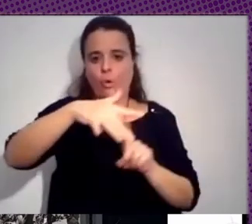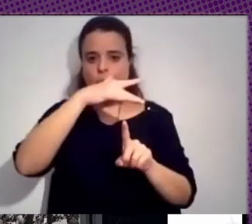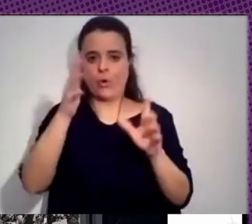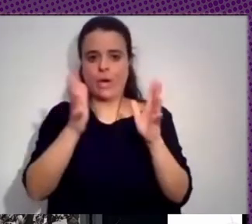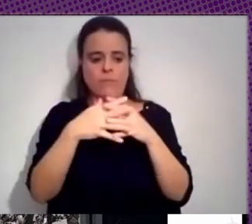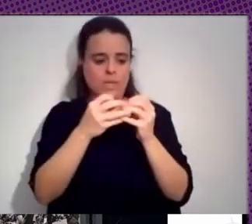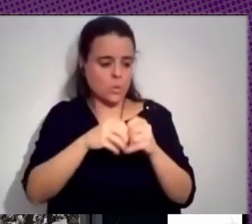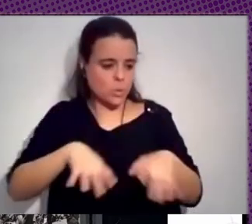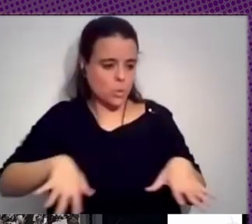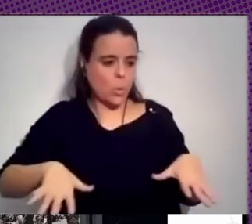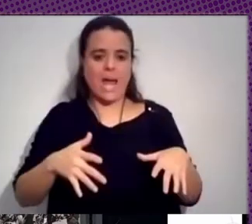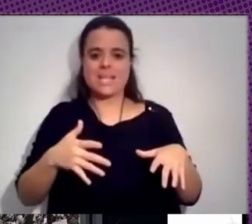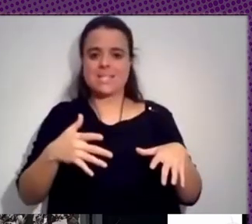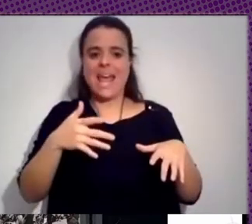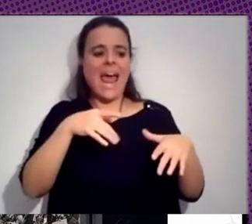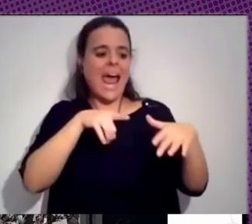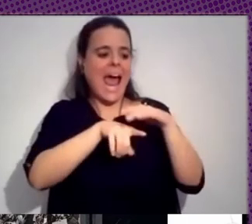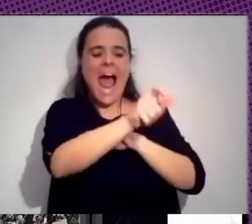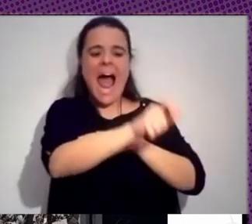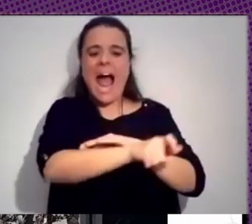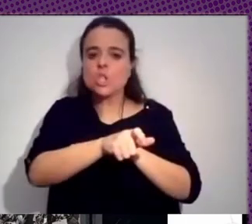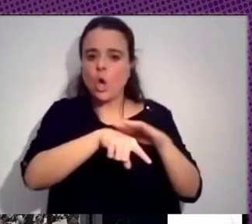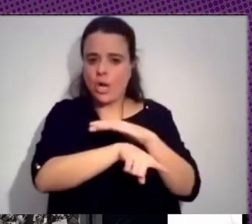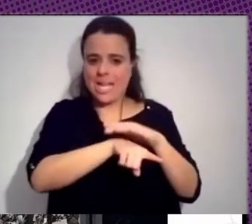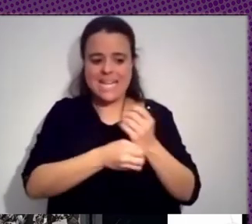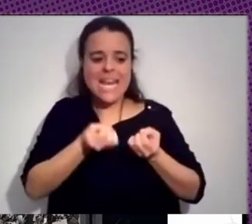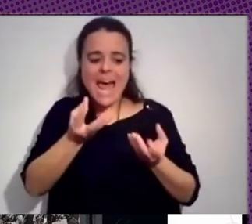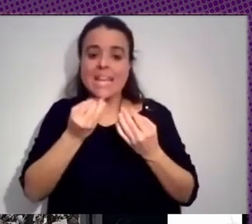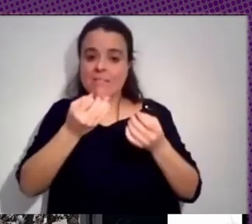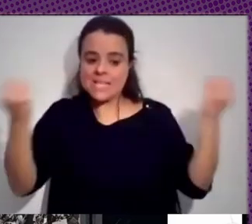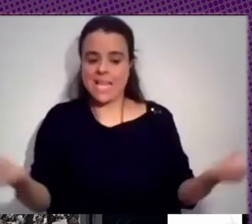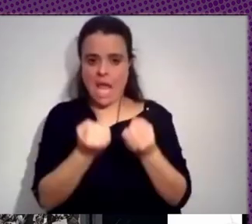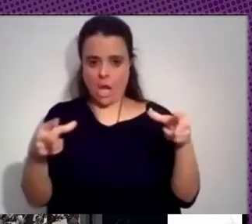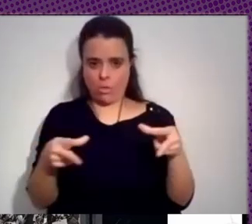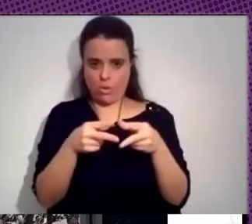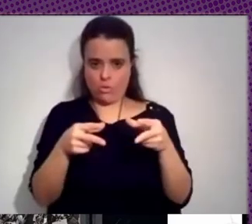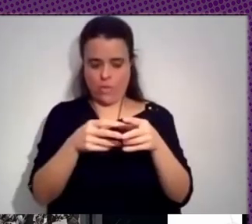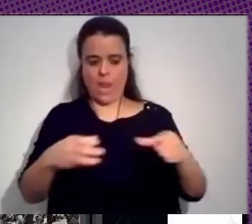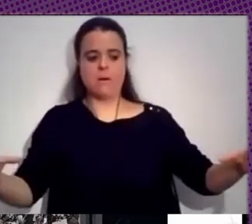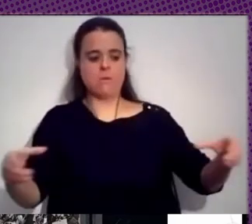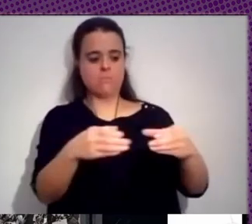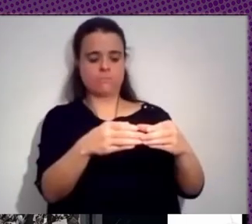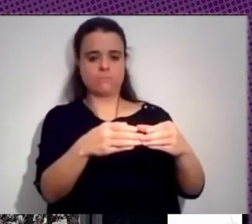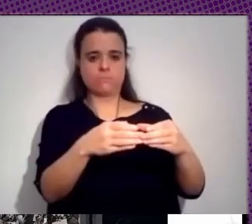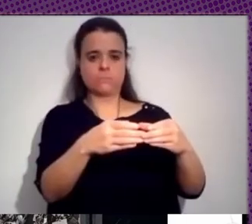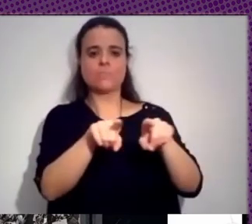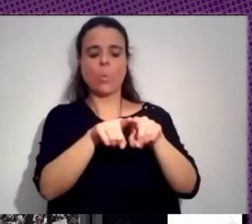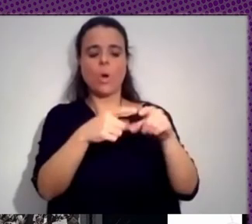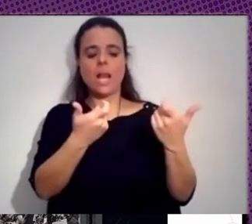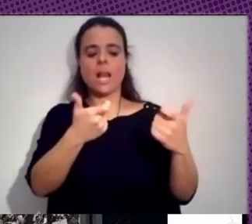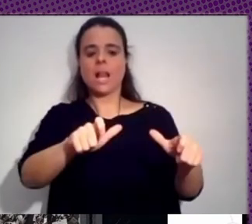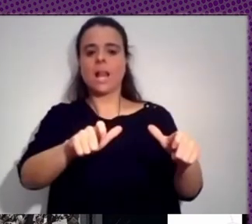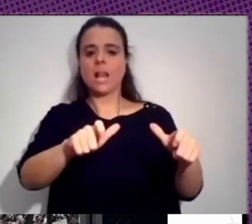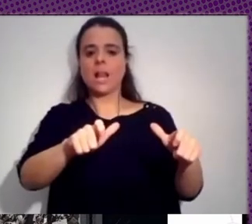actores, narrativas y acción social. Entonces, una capa es un plano de la realidad en donde algo está